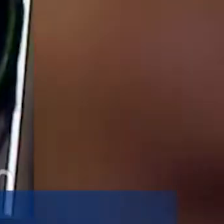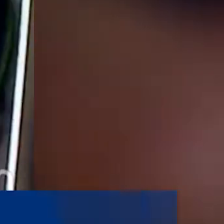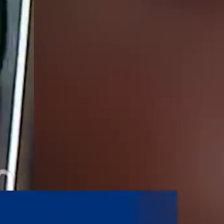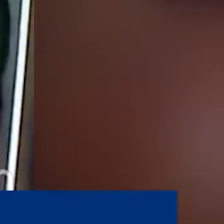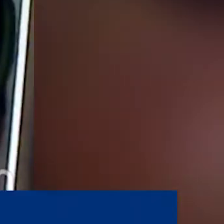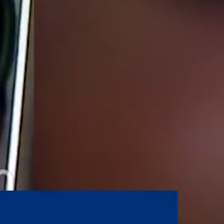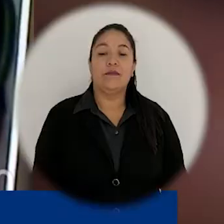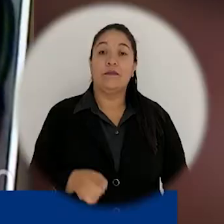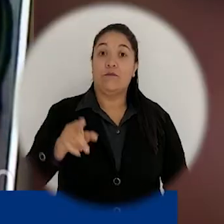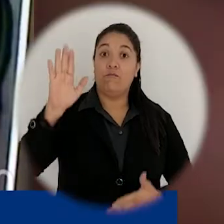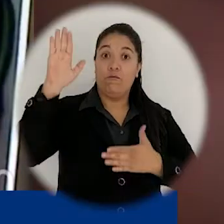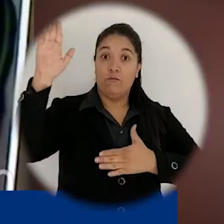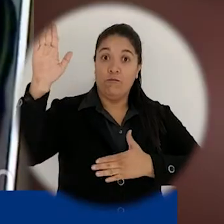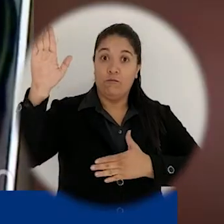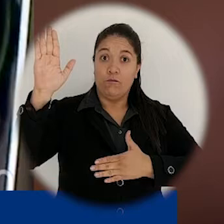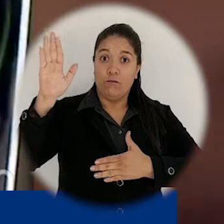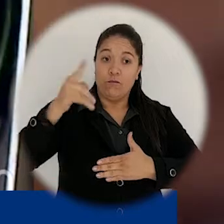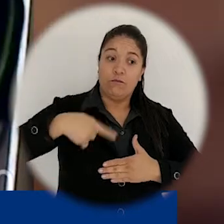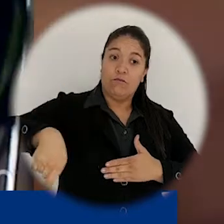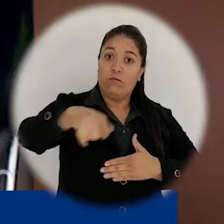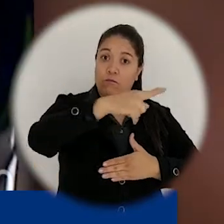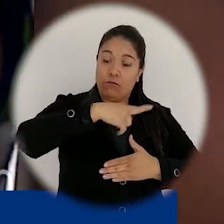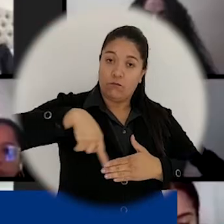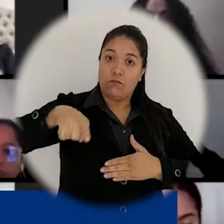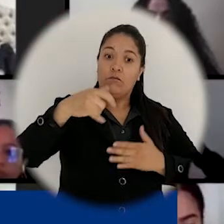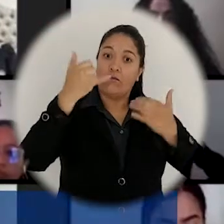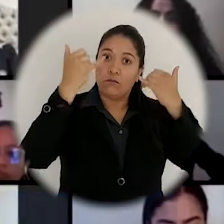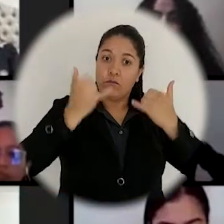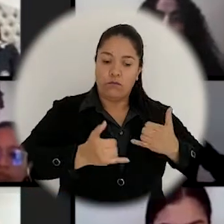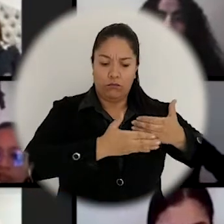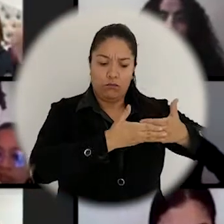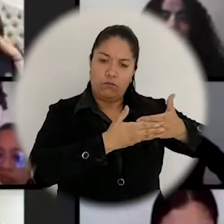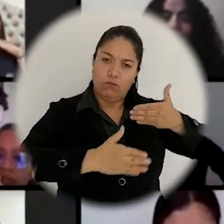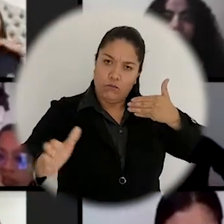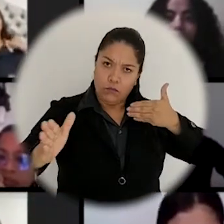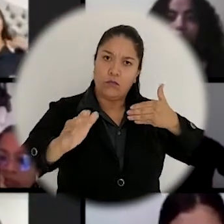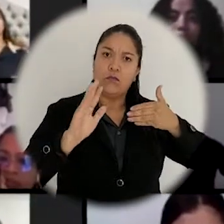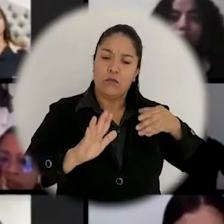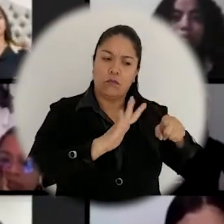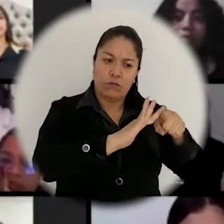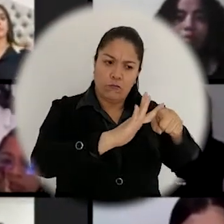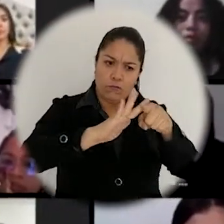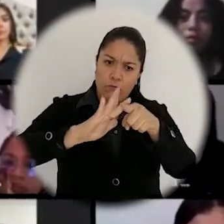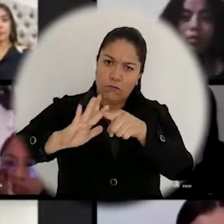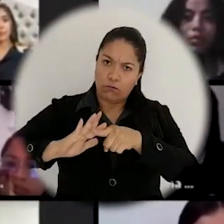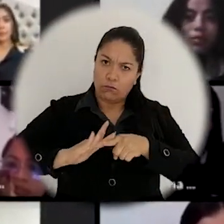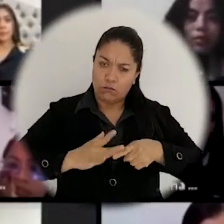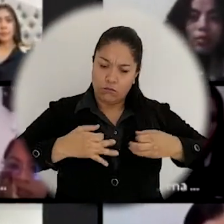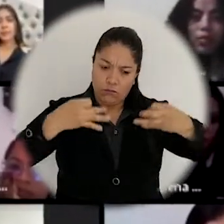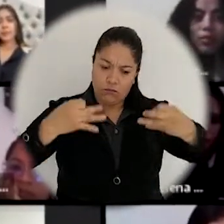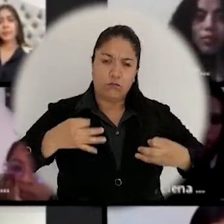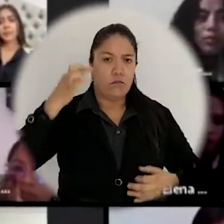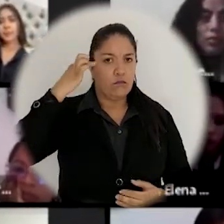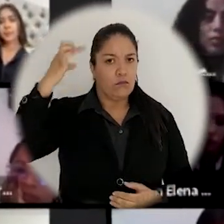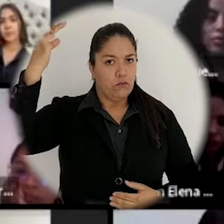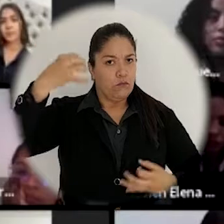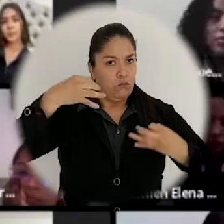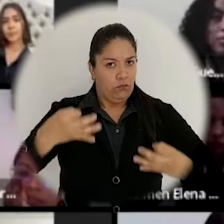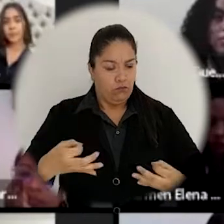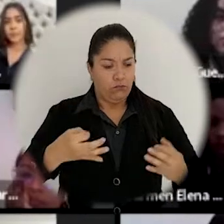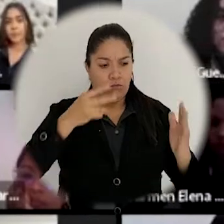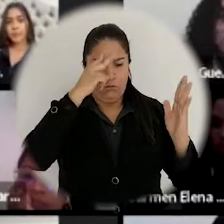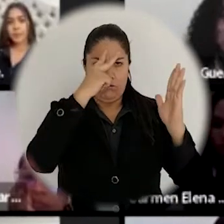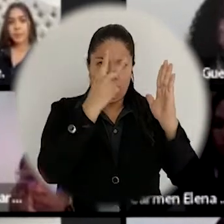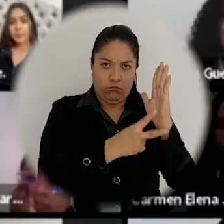Juran solemnemente que a partir de este momento, en ejercicio de sus prácticas profesionales, honrarán